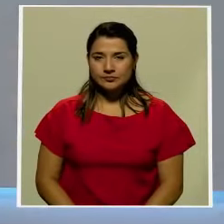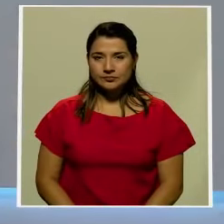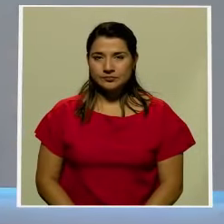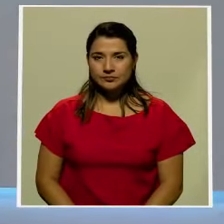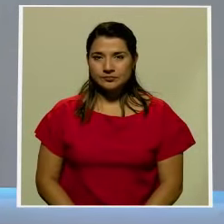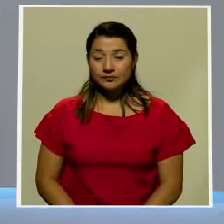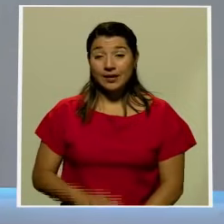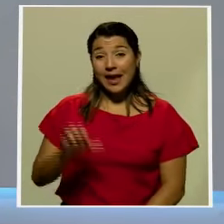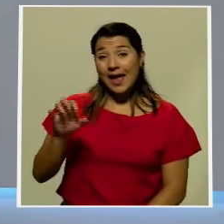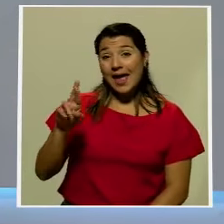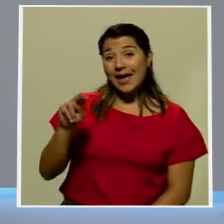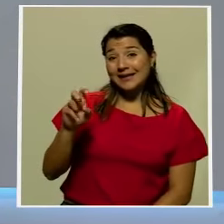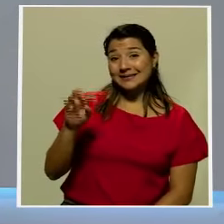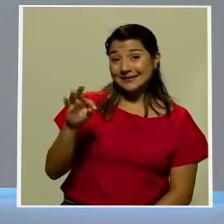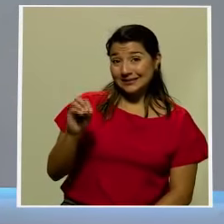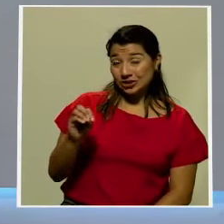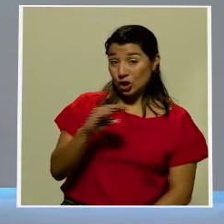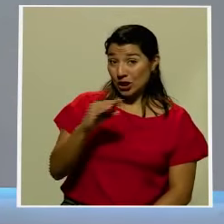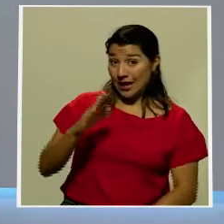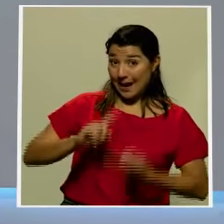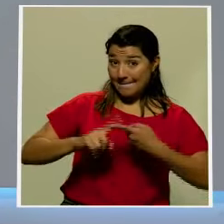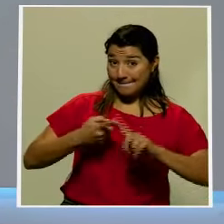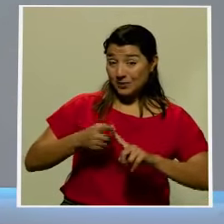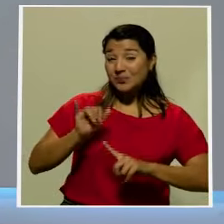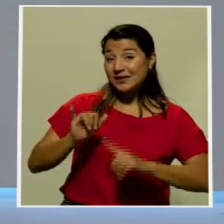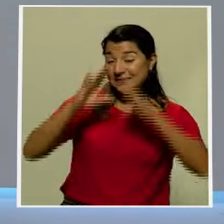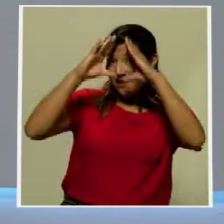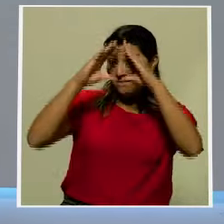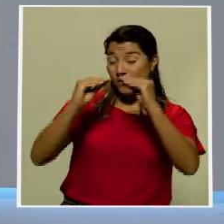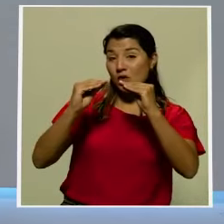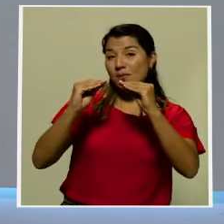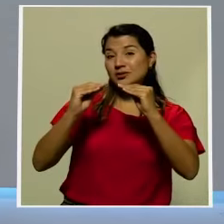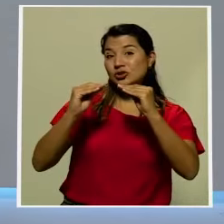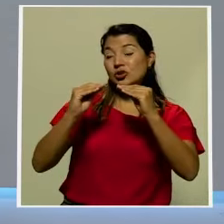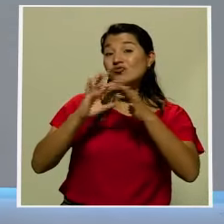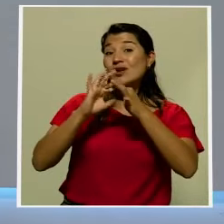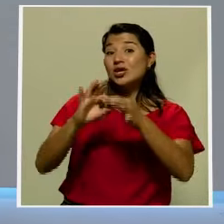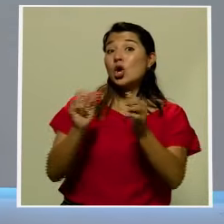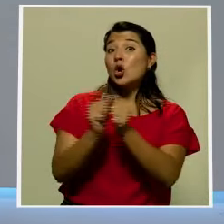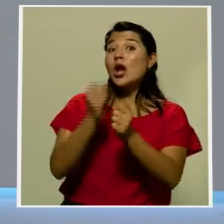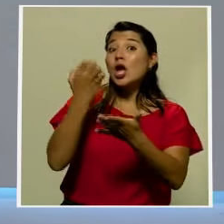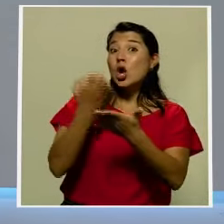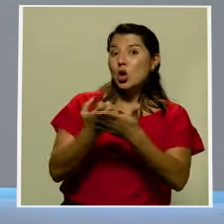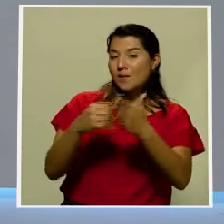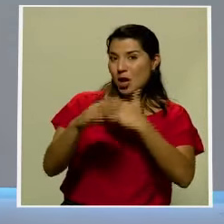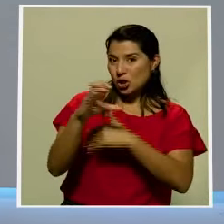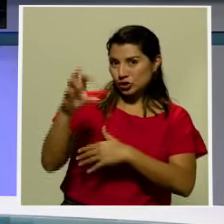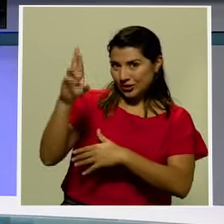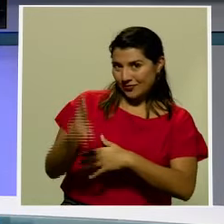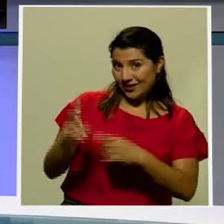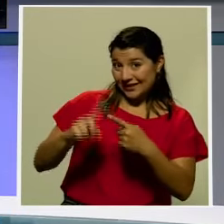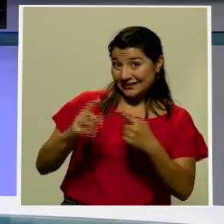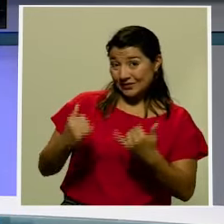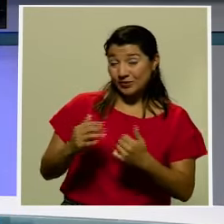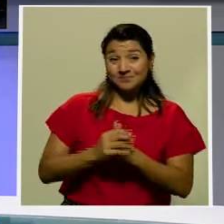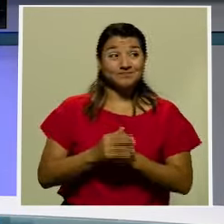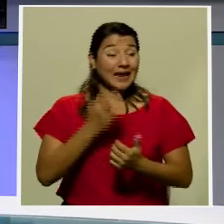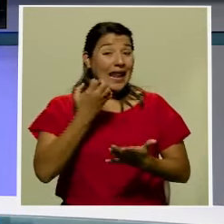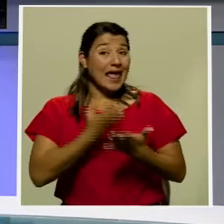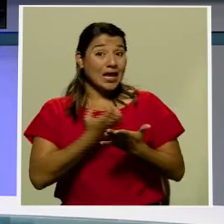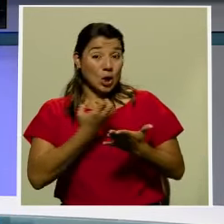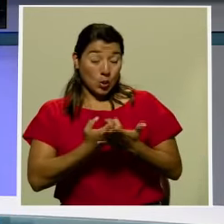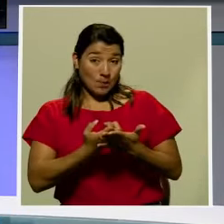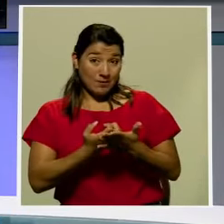Don Ernesto de Amigos Televidentes, esta es la información en la parte económica de nuestro país que tenemos de momento. La economía será,